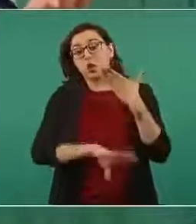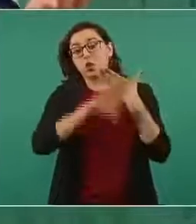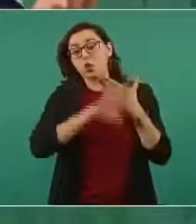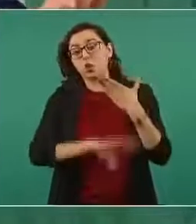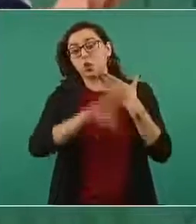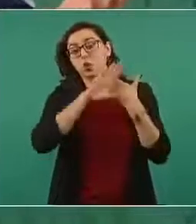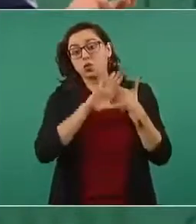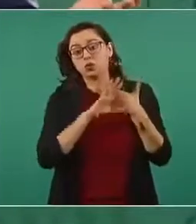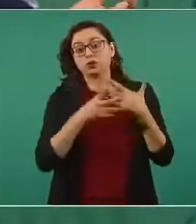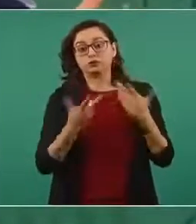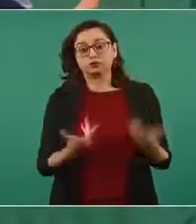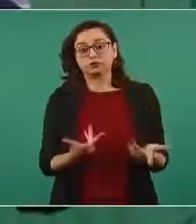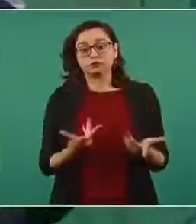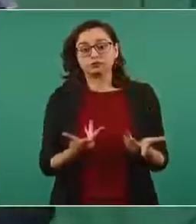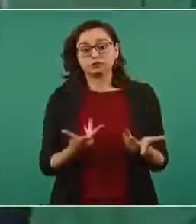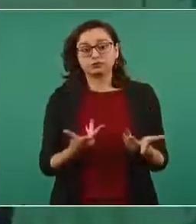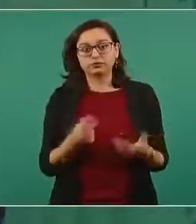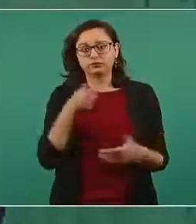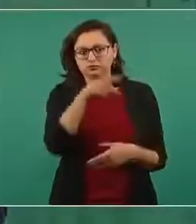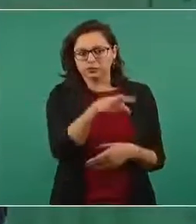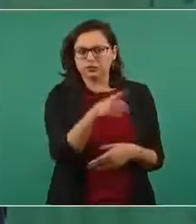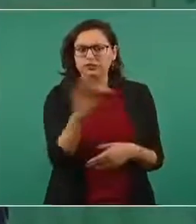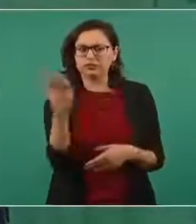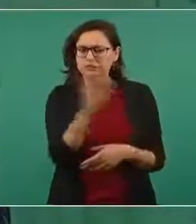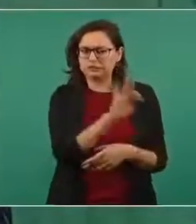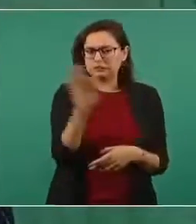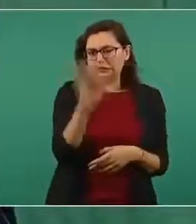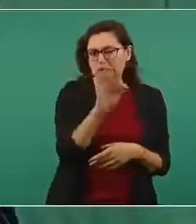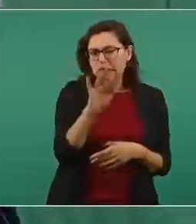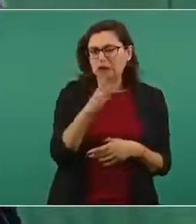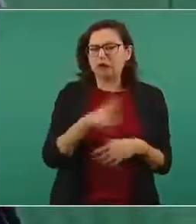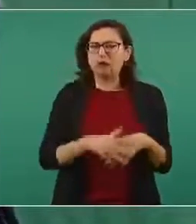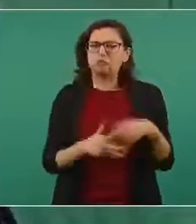llegar a confundir, a decir,